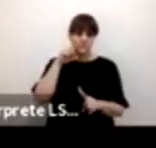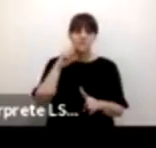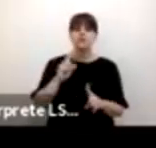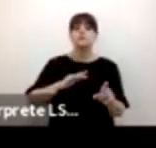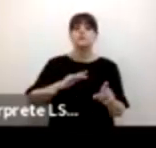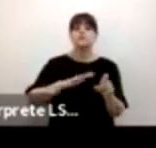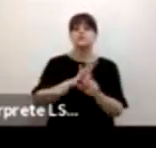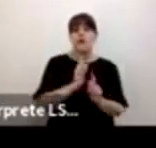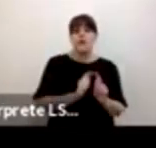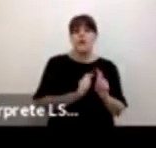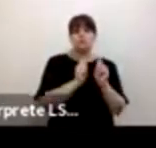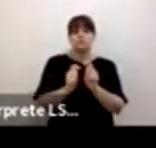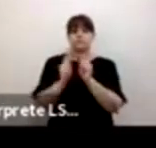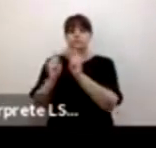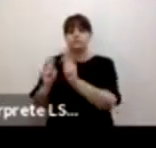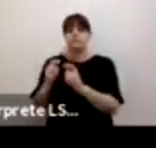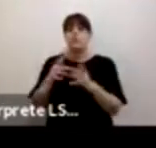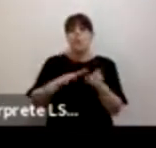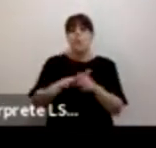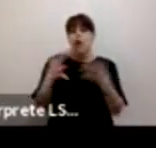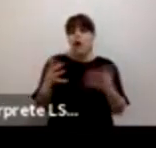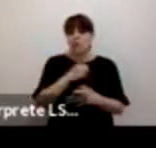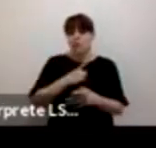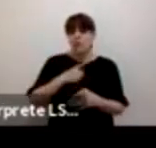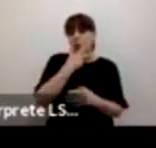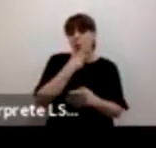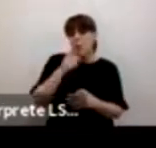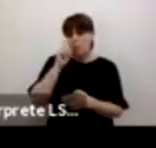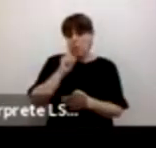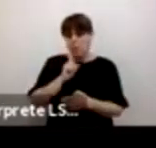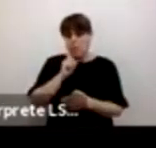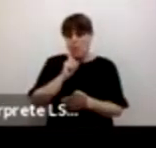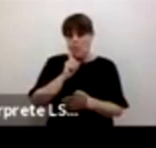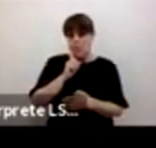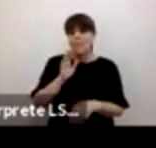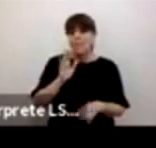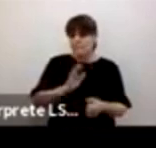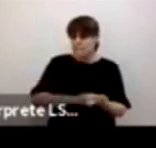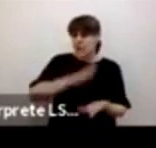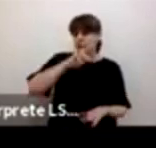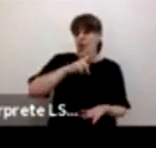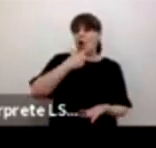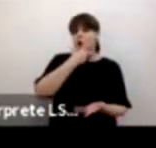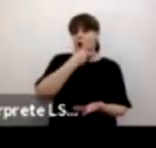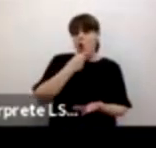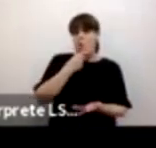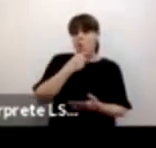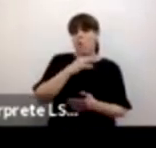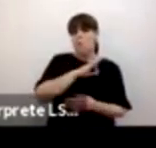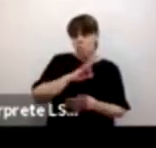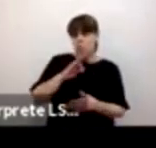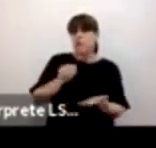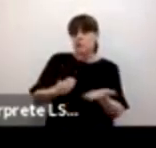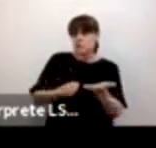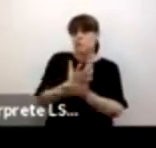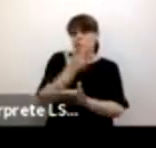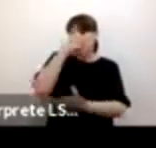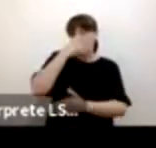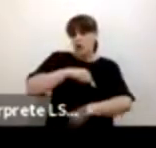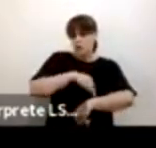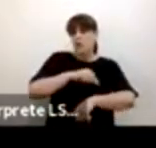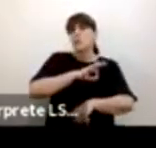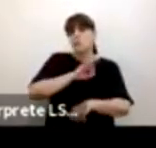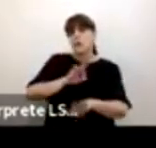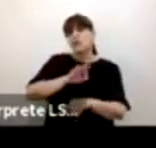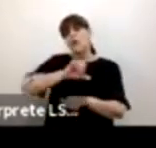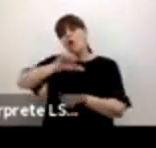mayoritaria de adolescentes percibe que solo en los hombres se ve aceptable salir de noche dormir fuera de casa un